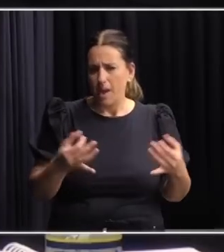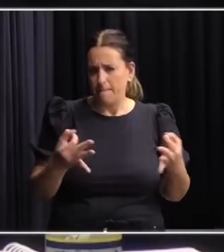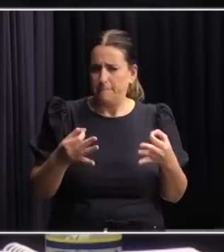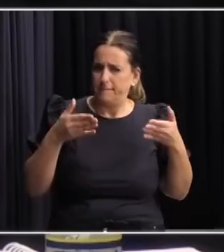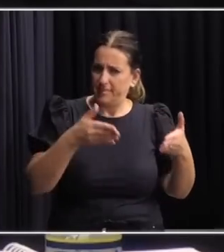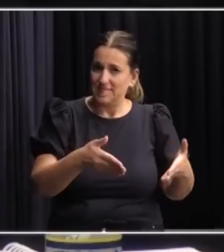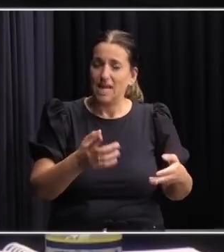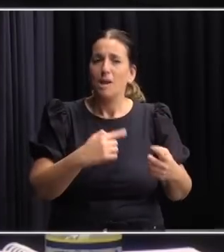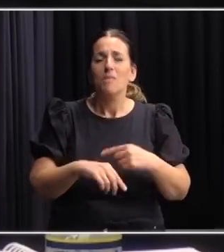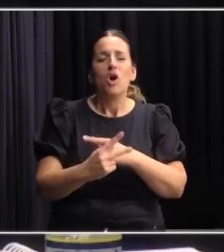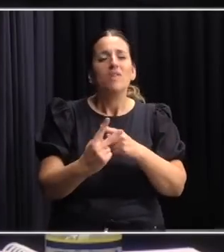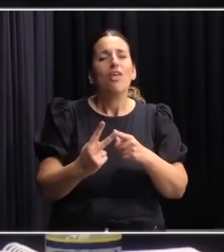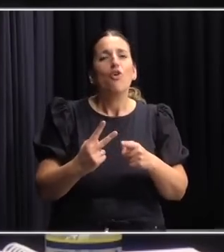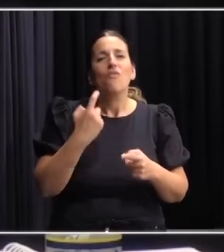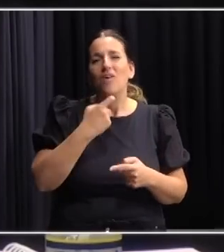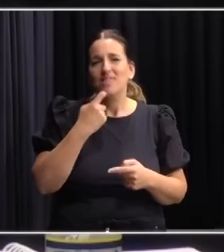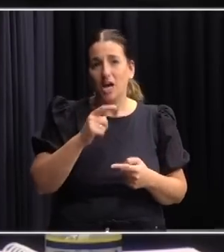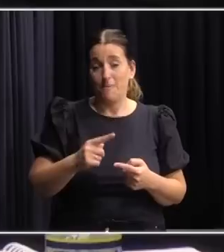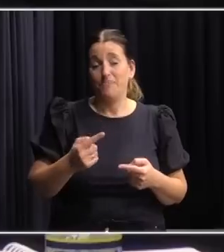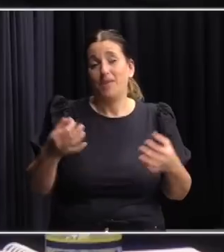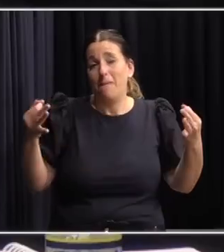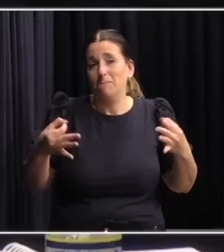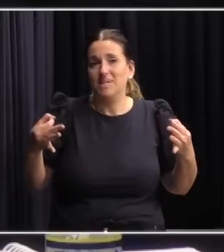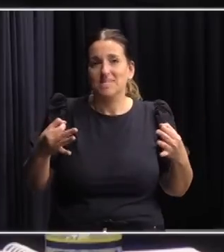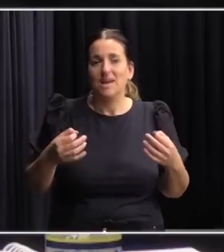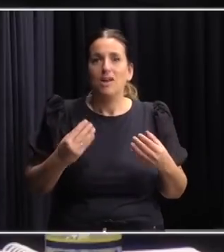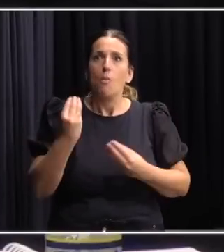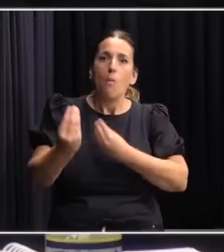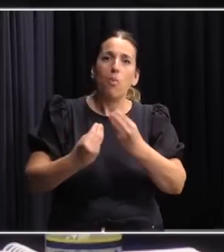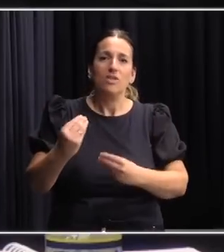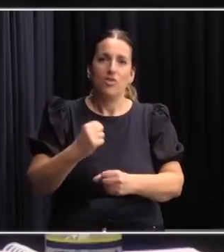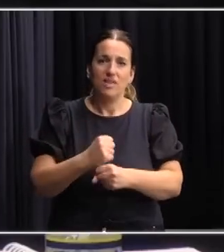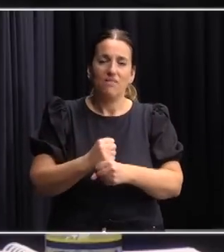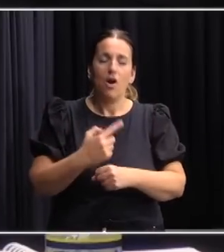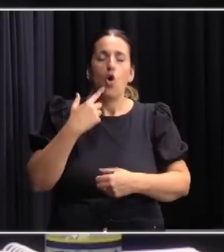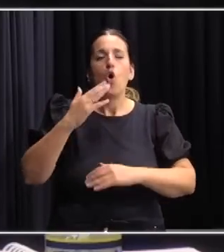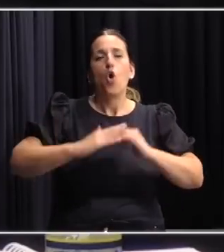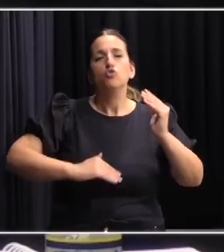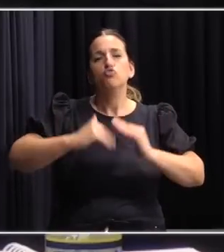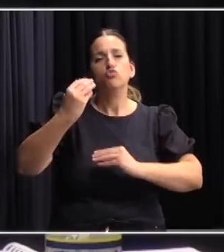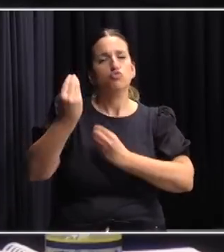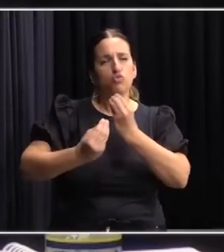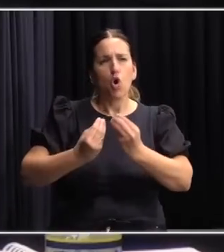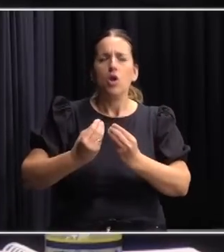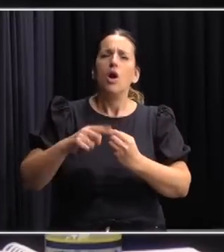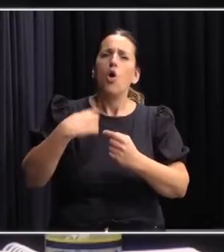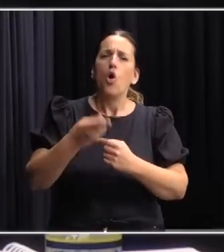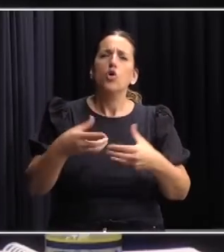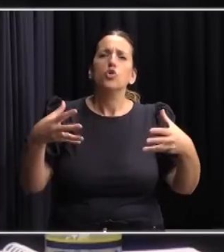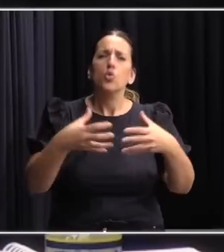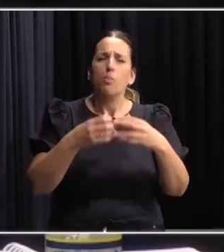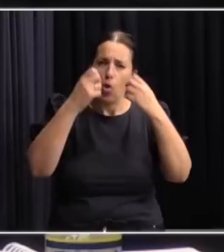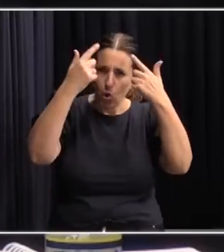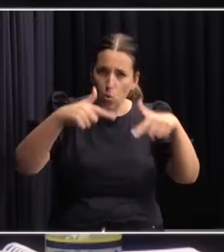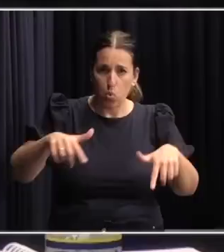pero había dos que no que eran particularmente puestos de trabajo en la industria de la construcción y puestos de trabajo en el sector